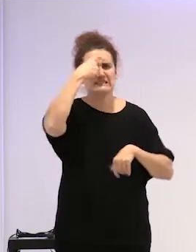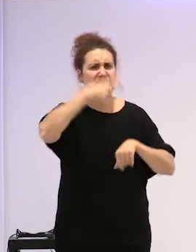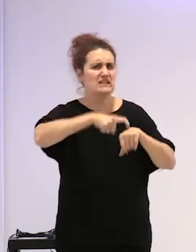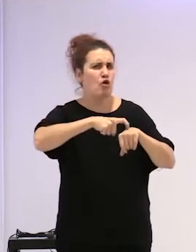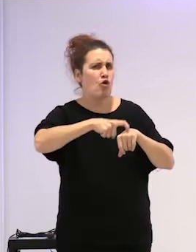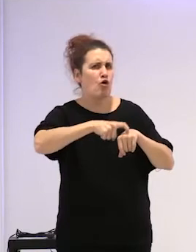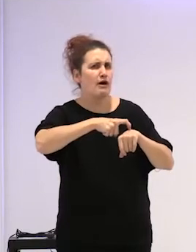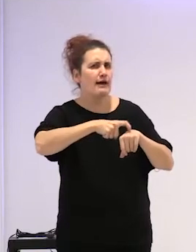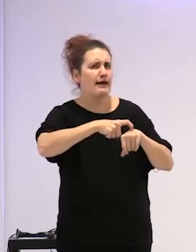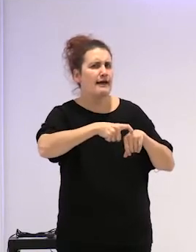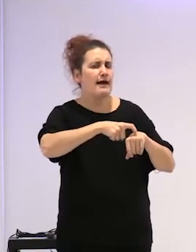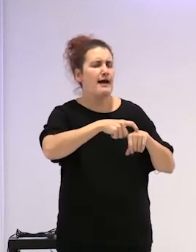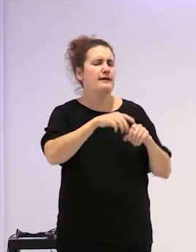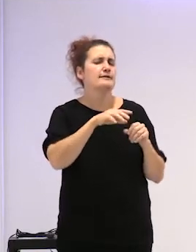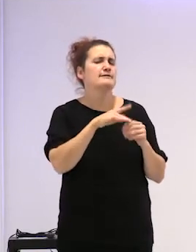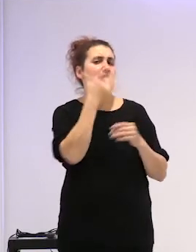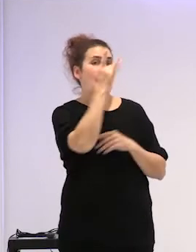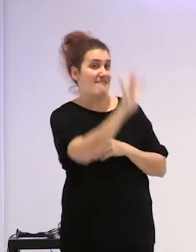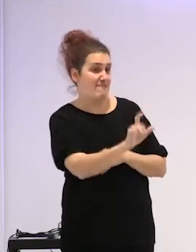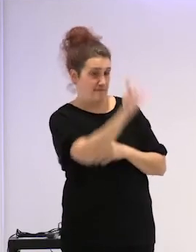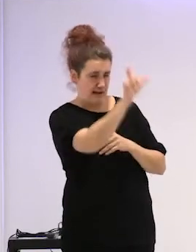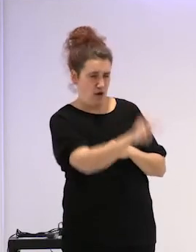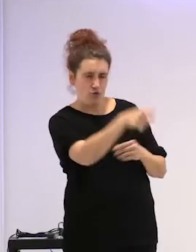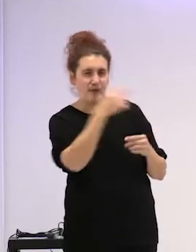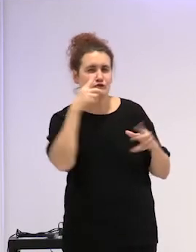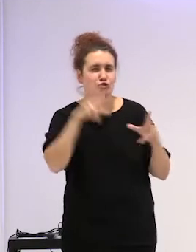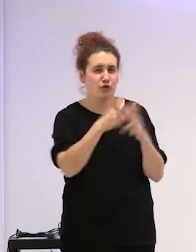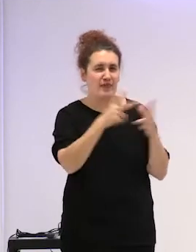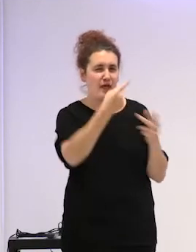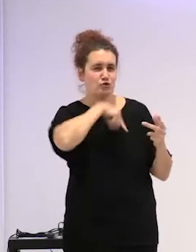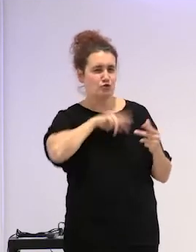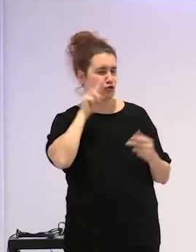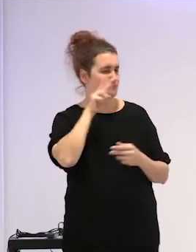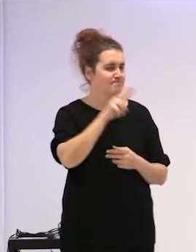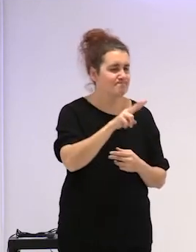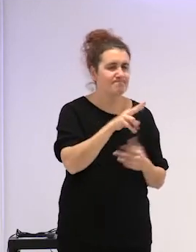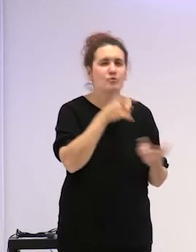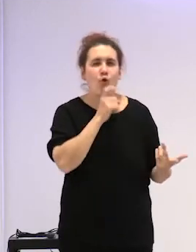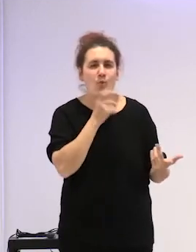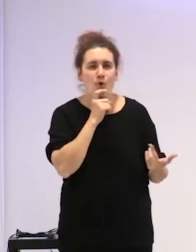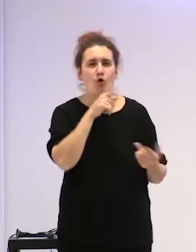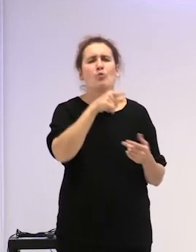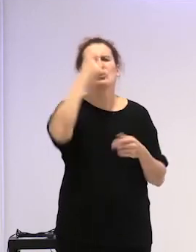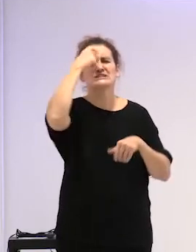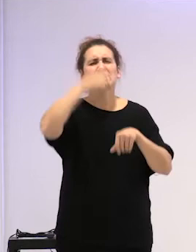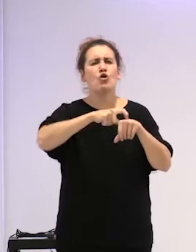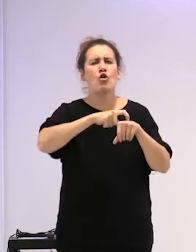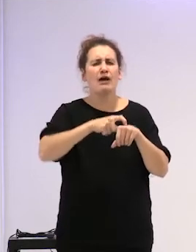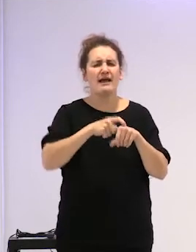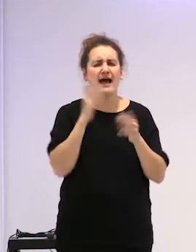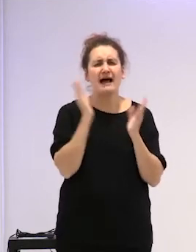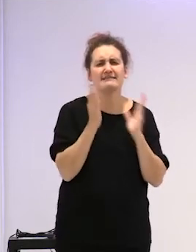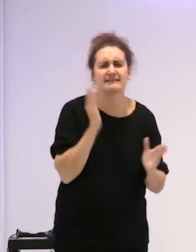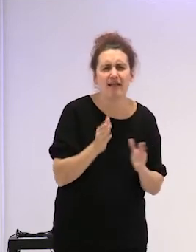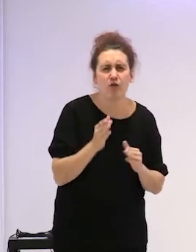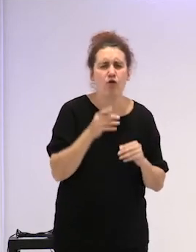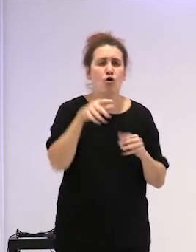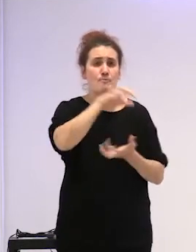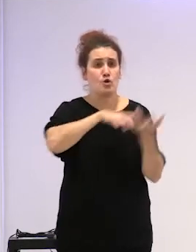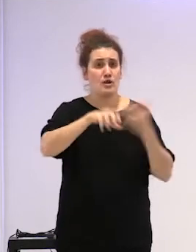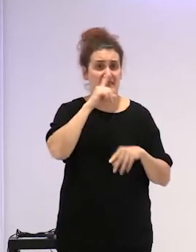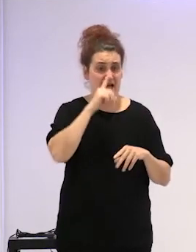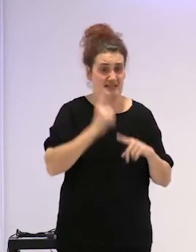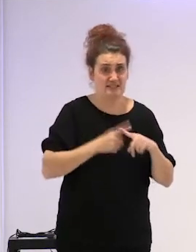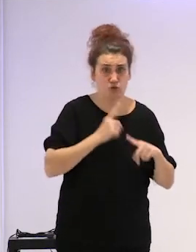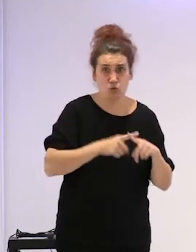en tanto reflejo de la sociedad en la que vivimos, pues cómo la psicología ha tratado la violencia sexual hacia las niñas